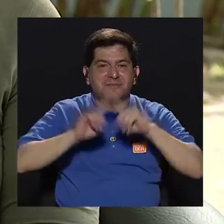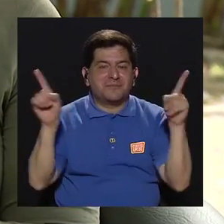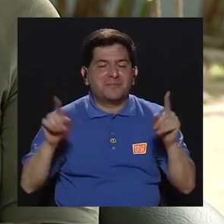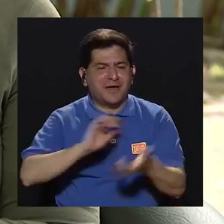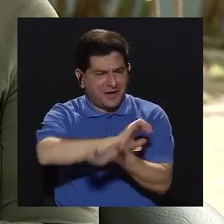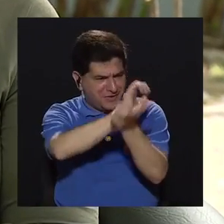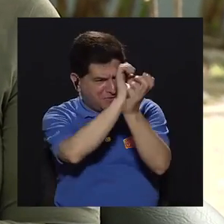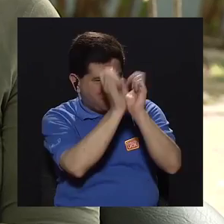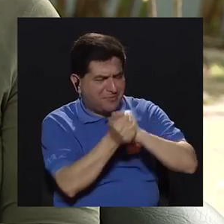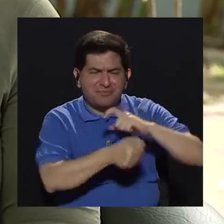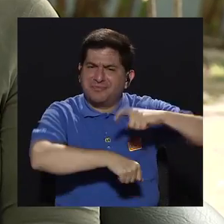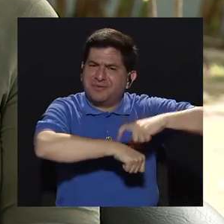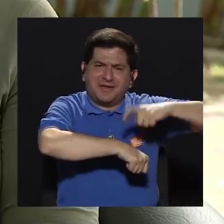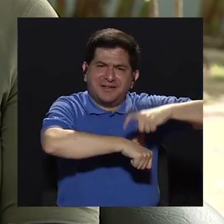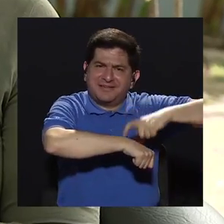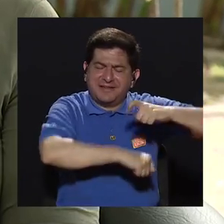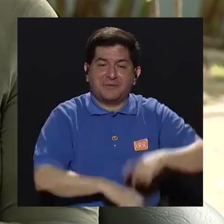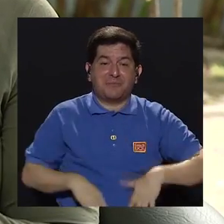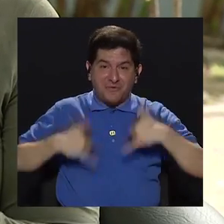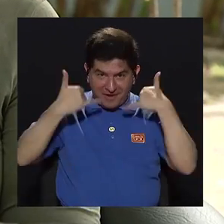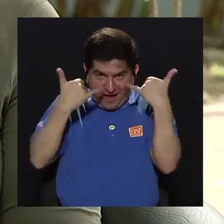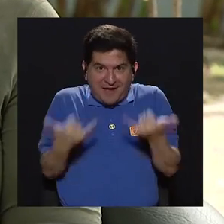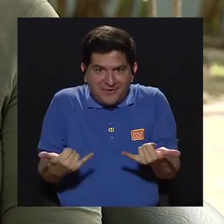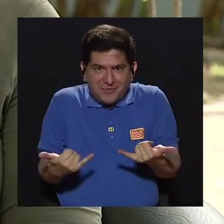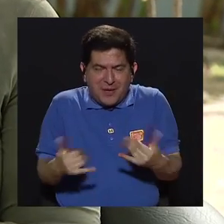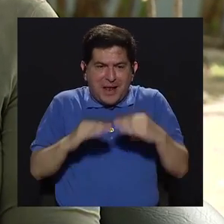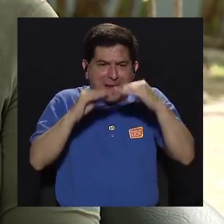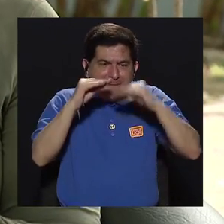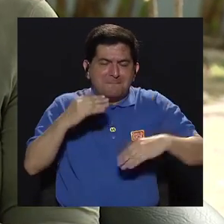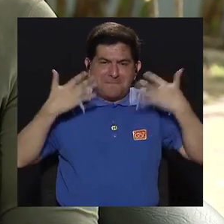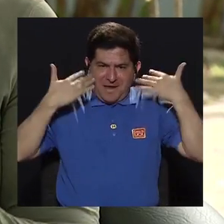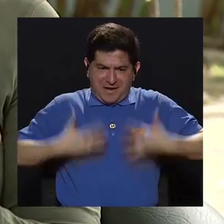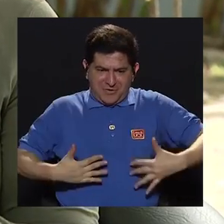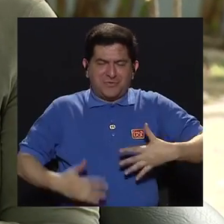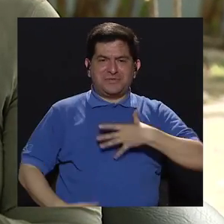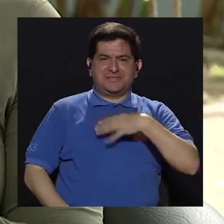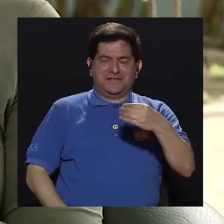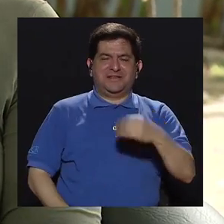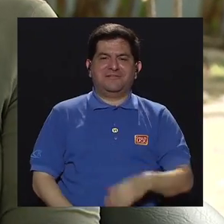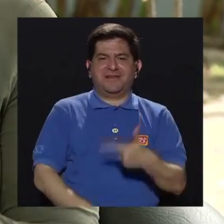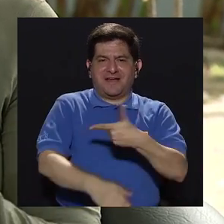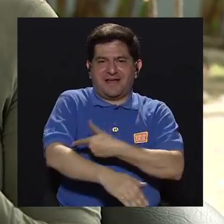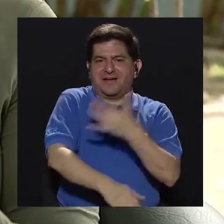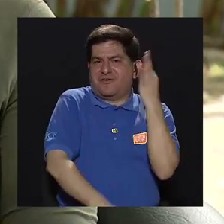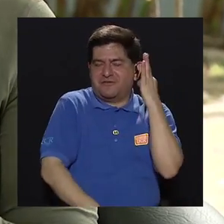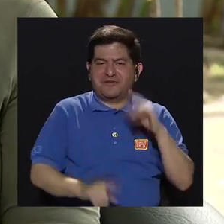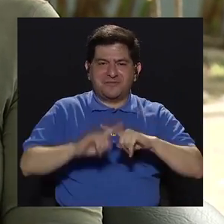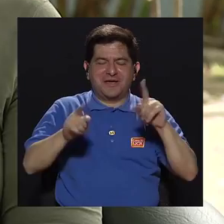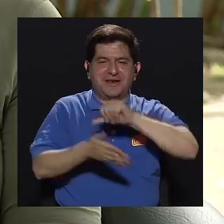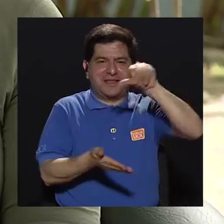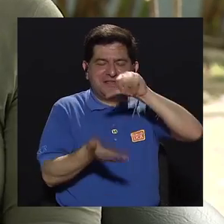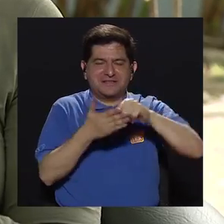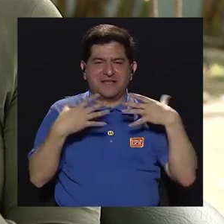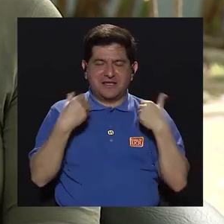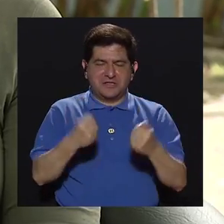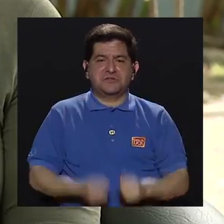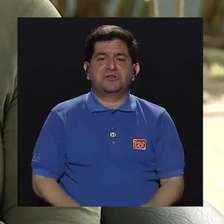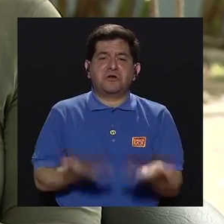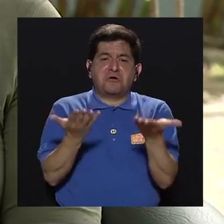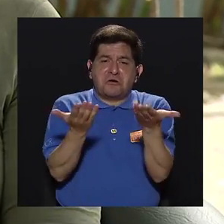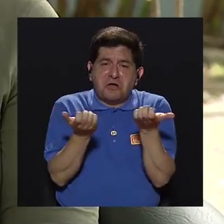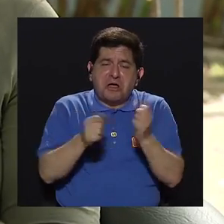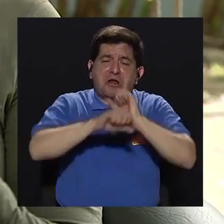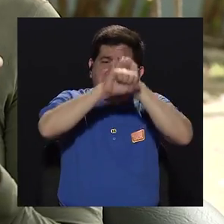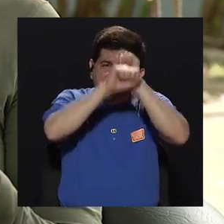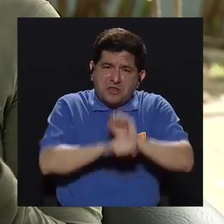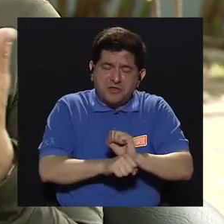esto ha ido modificándose con el tiempo, de hecho, actualmente, la que menos viste de blanco es la enfermera en los centros de salud, la que quiere ser